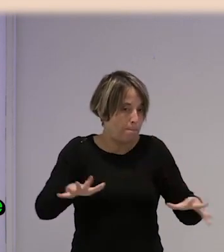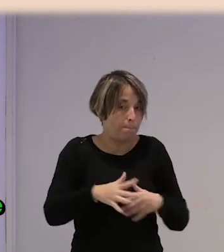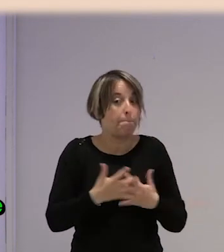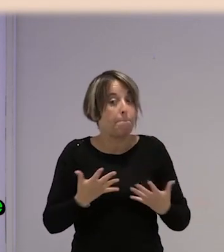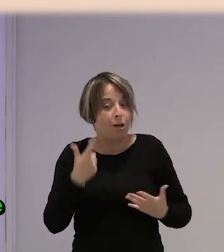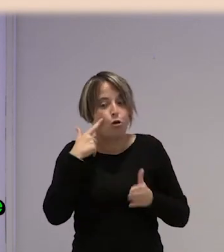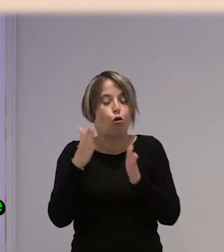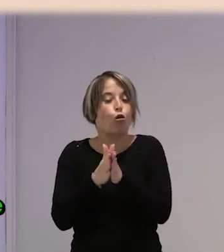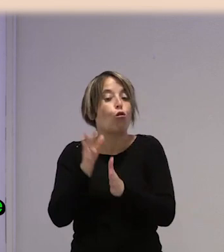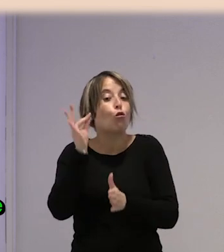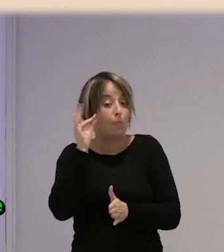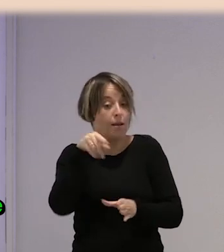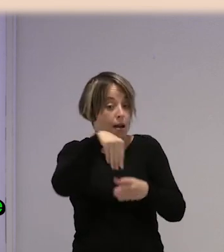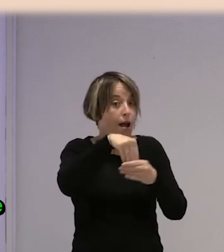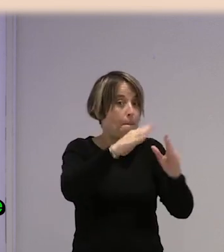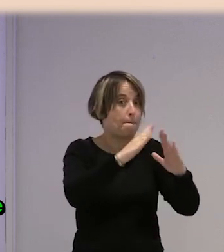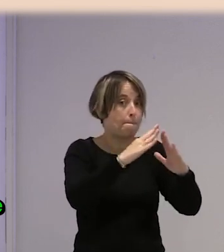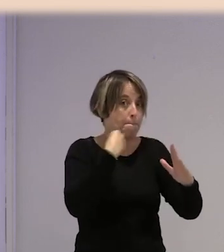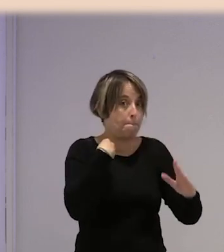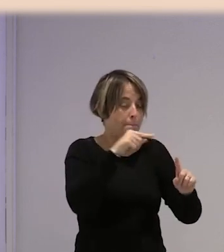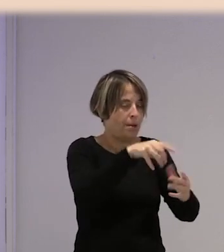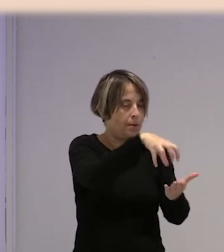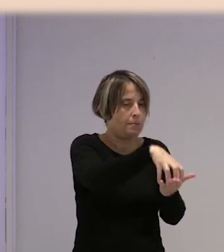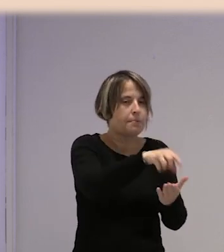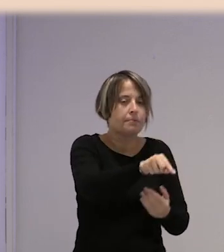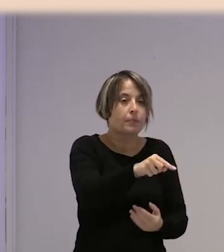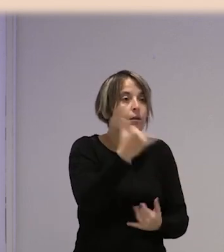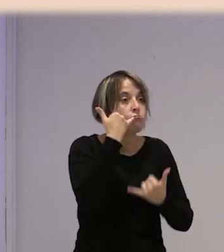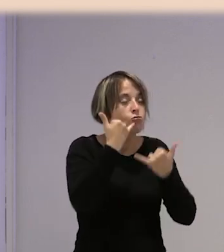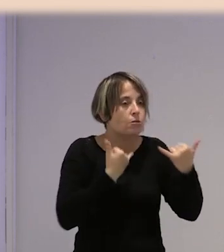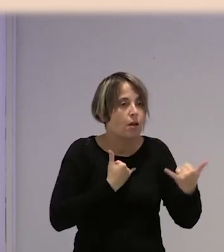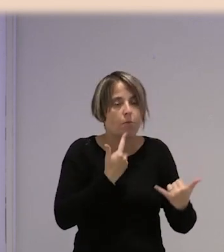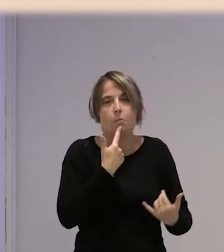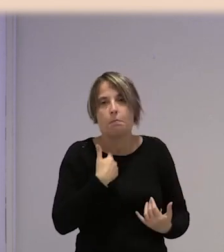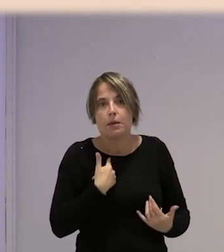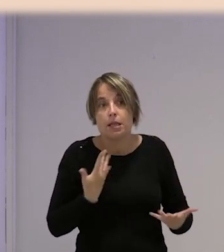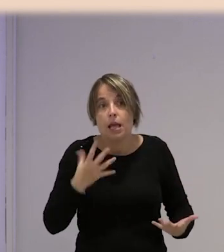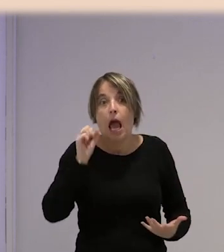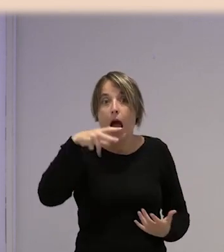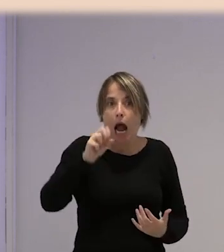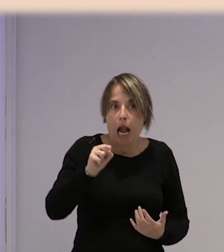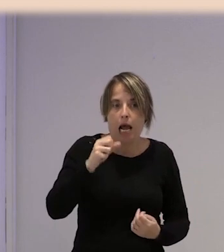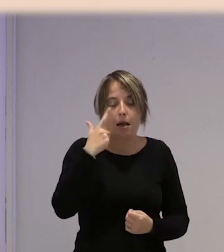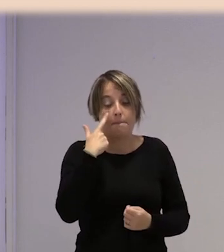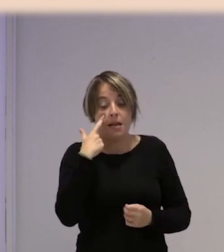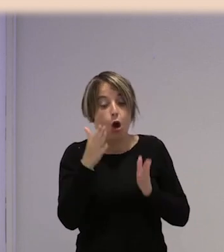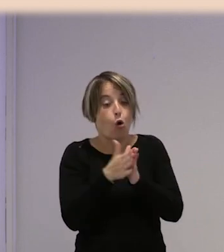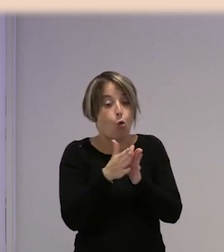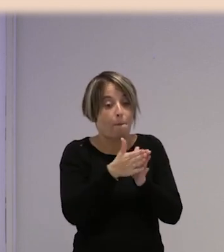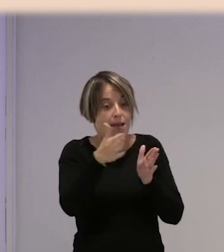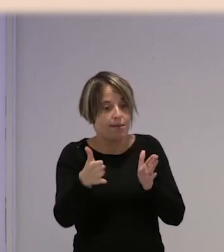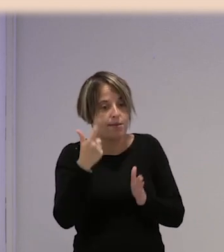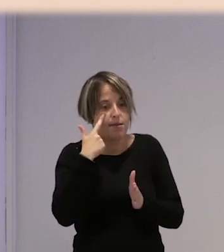compañera que vive en los asentamientos chabolistas y nos llamó y me dice, Ana, tengo una compañera